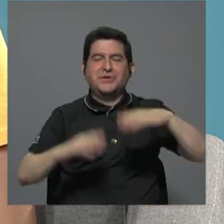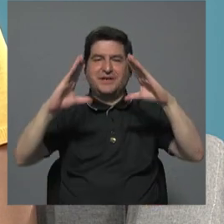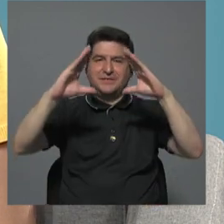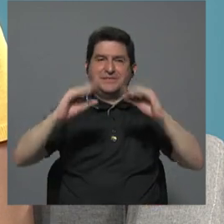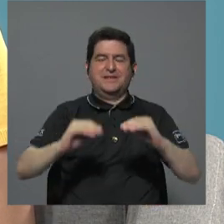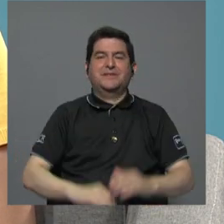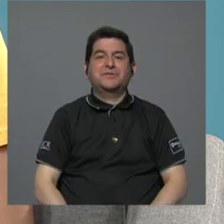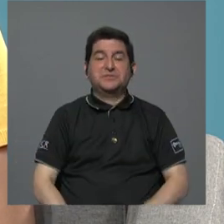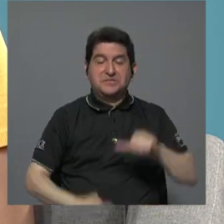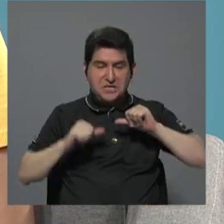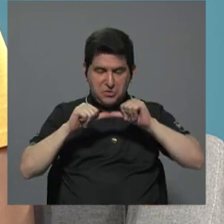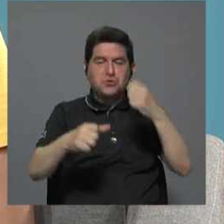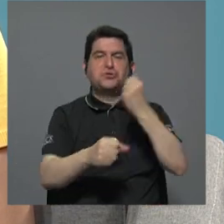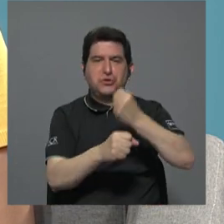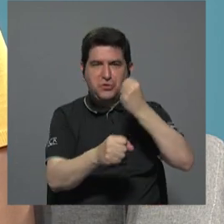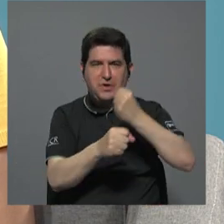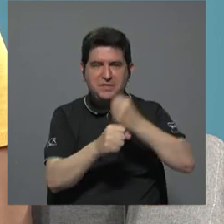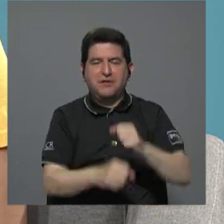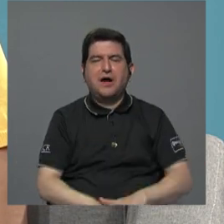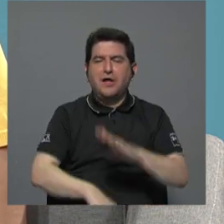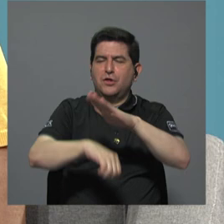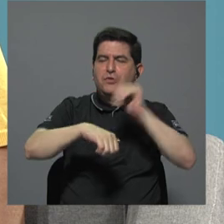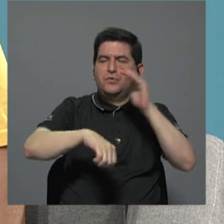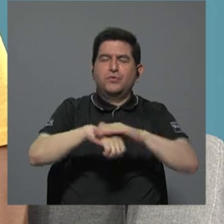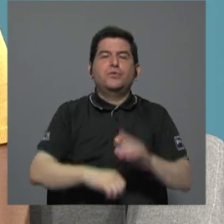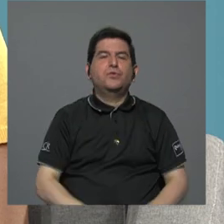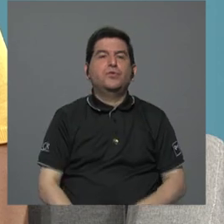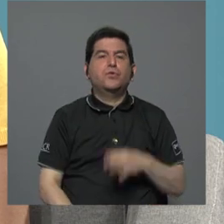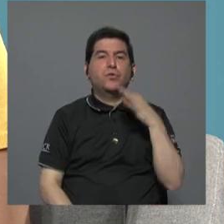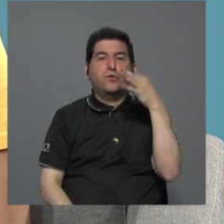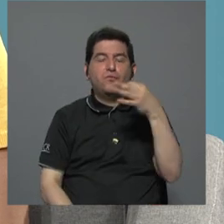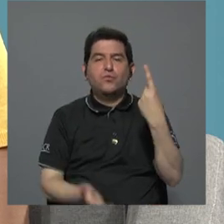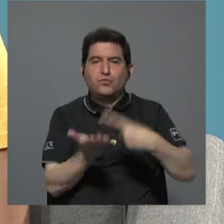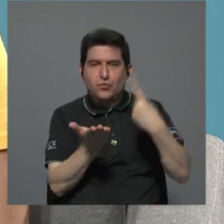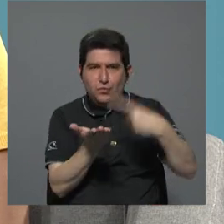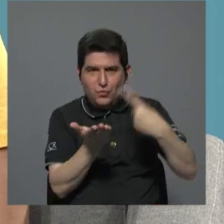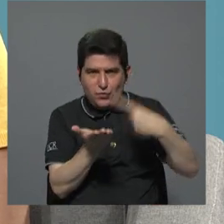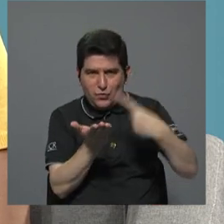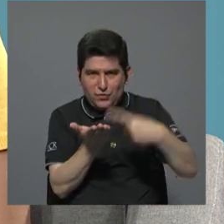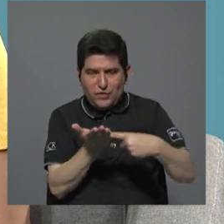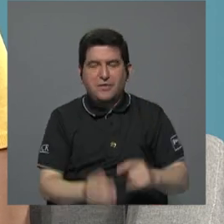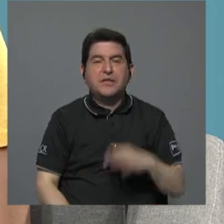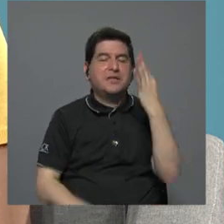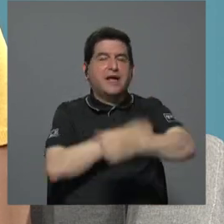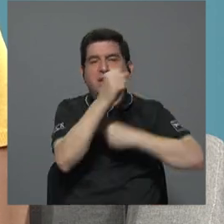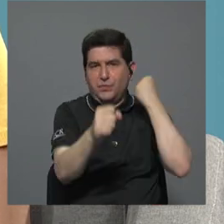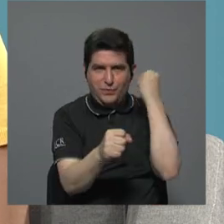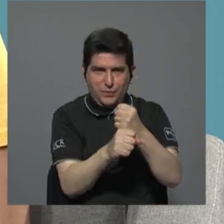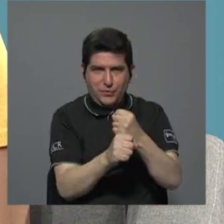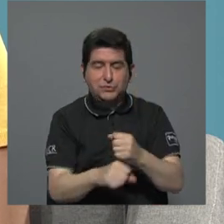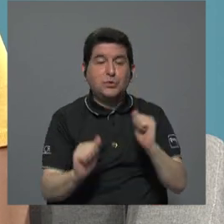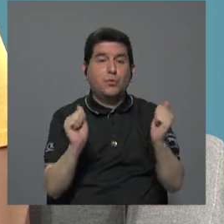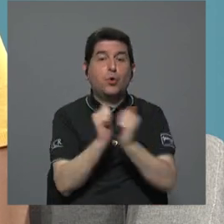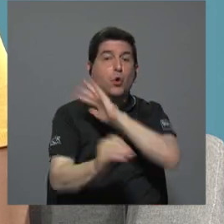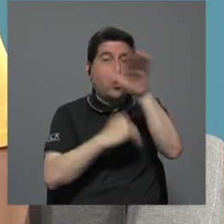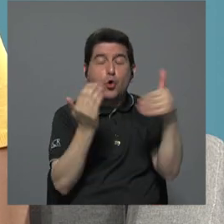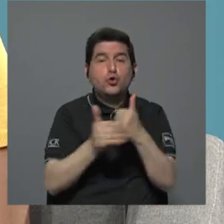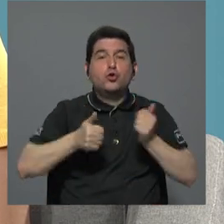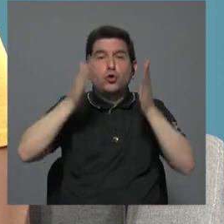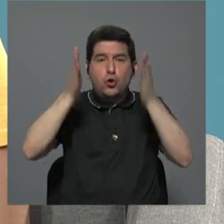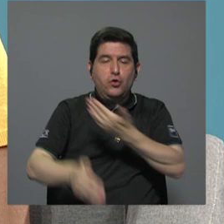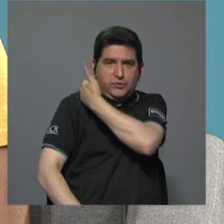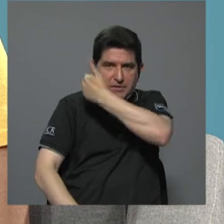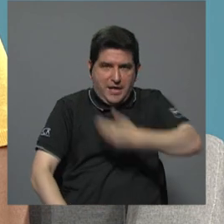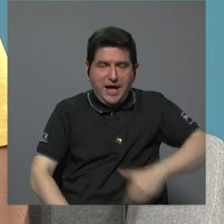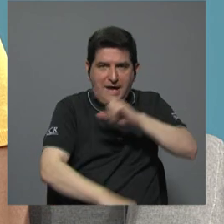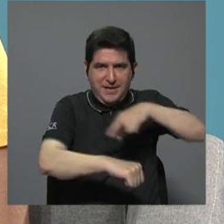noche aquí seguimos trabajando en una convocatoria para el próximo debate el siguiente año con todos y todas las candidatas a la